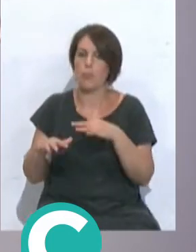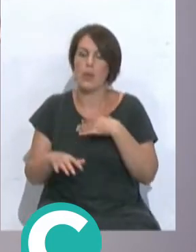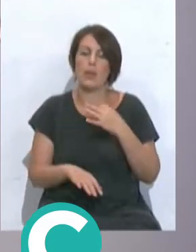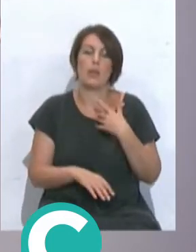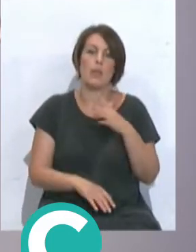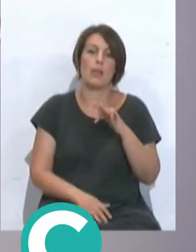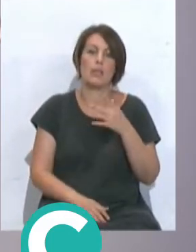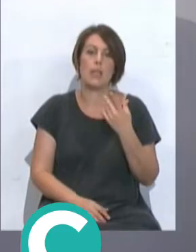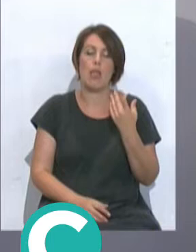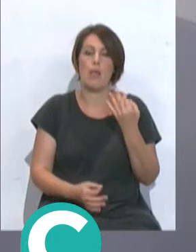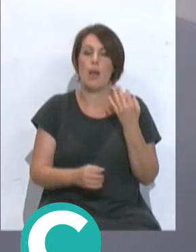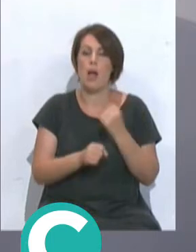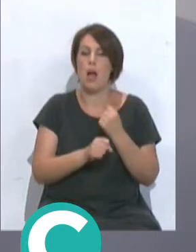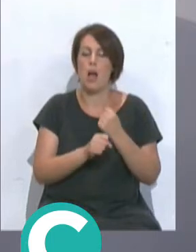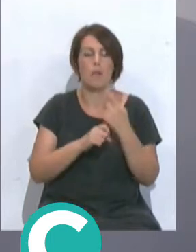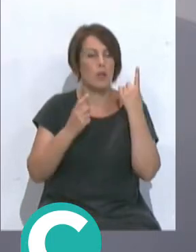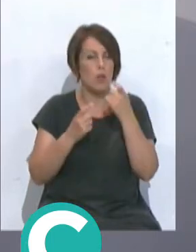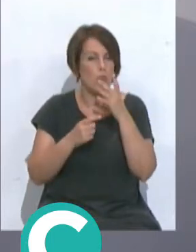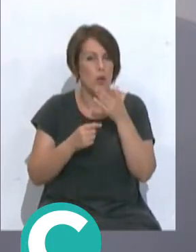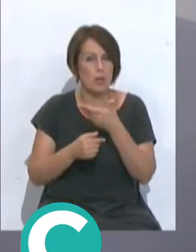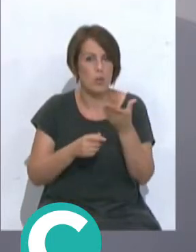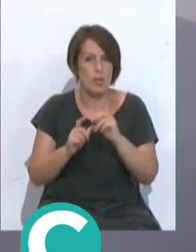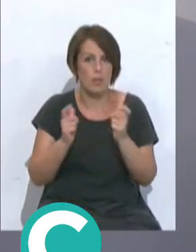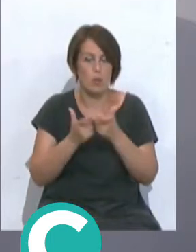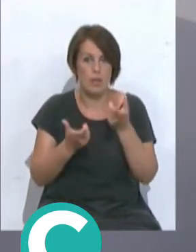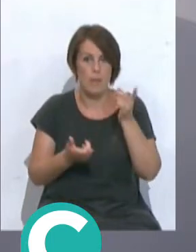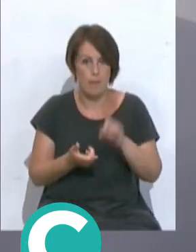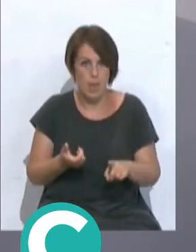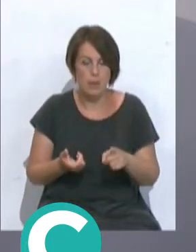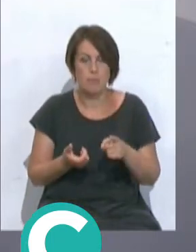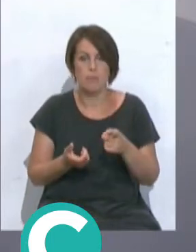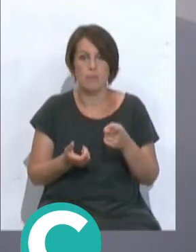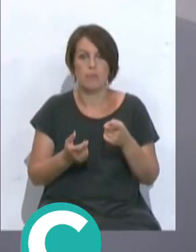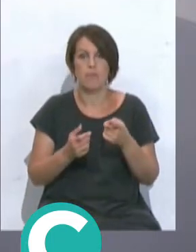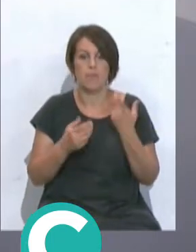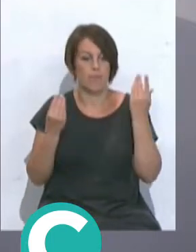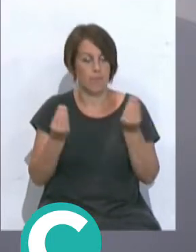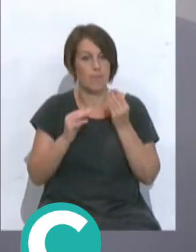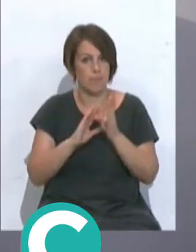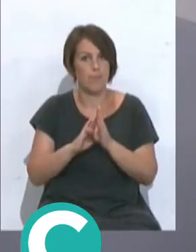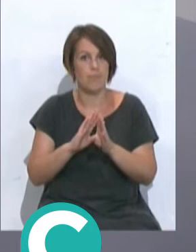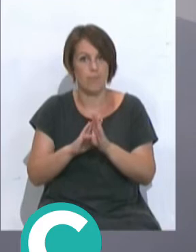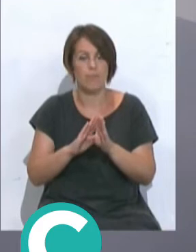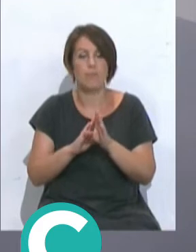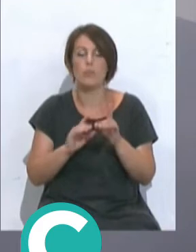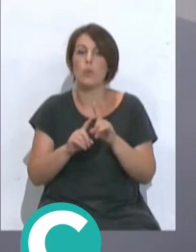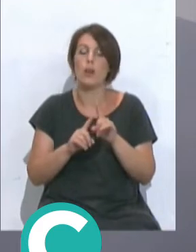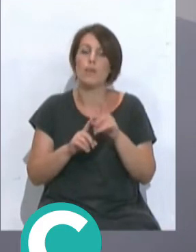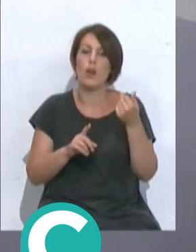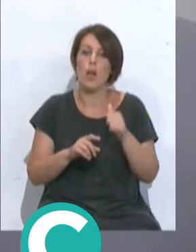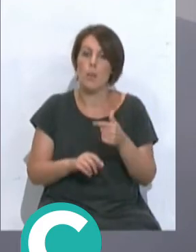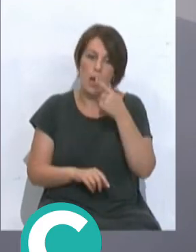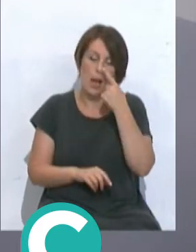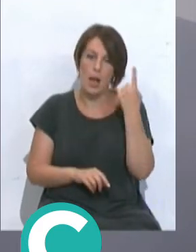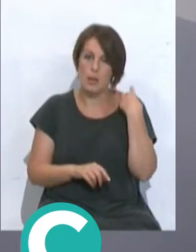Además tendrá que hacer un gran trabajo y un esfuerzo, porque el resto de los equipos también van a seguir mejorando, quizás como valoramos antes el año